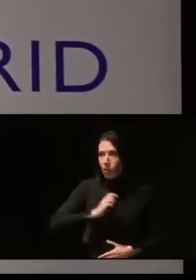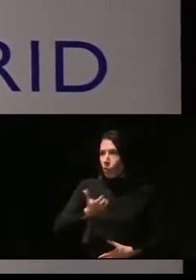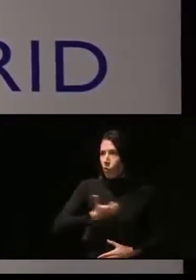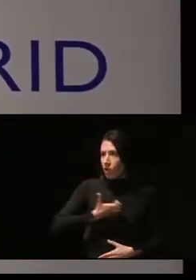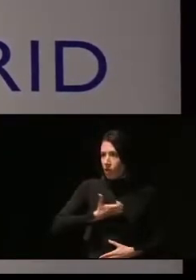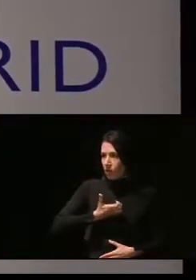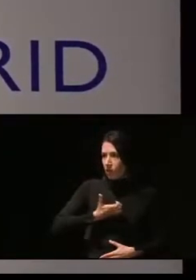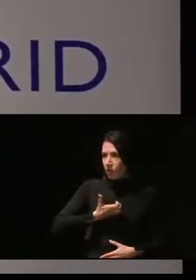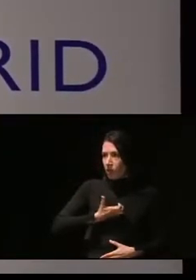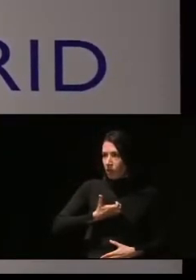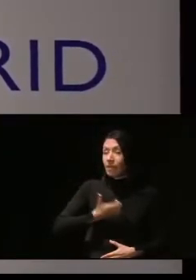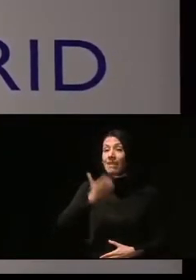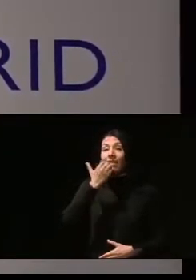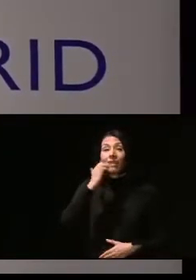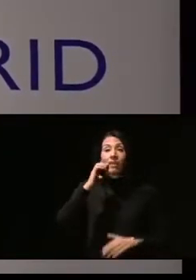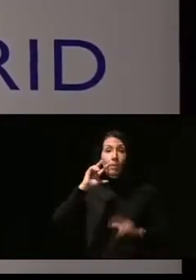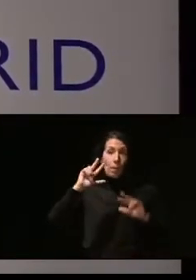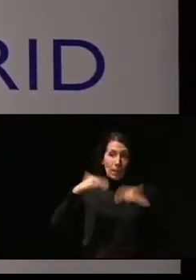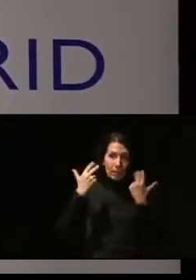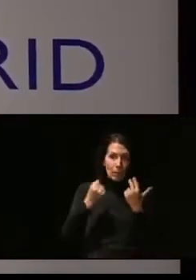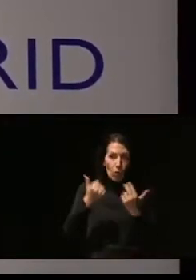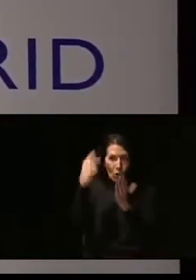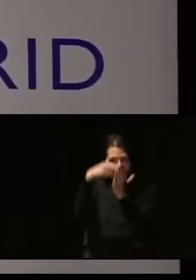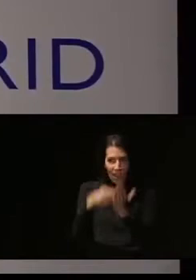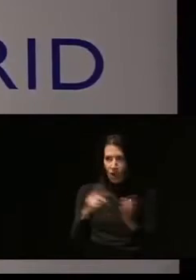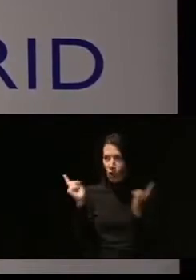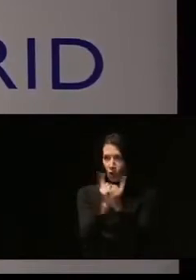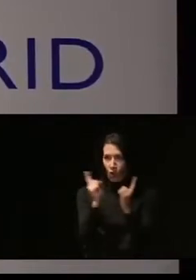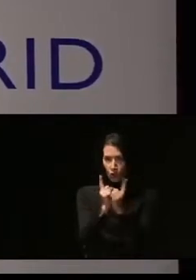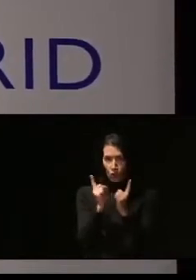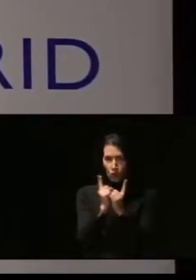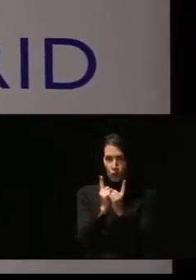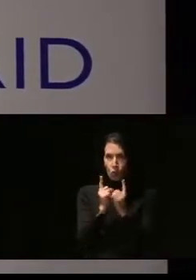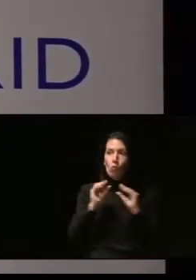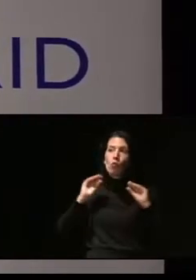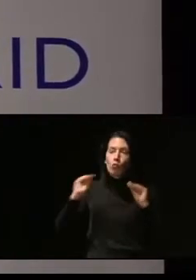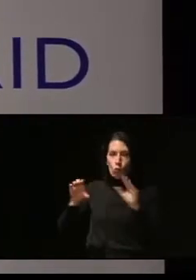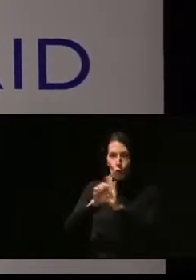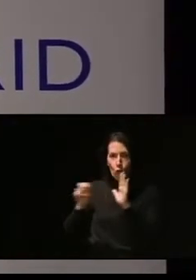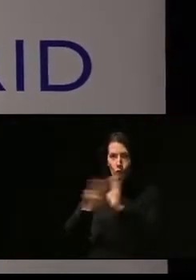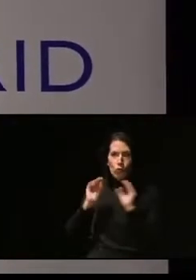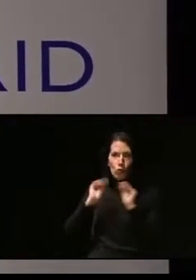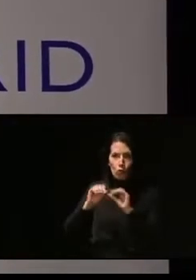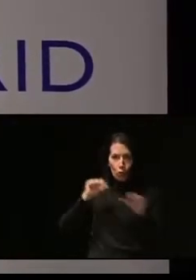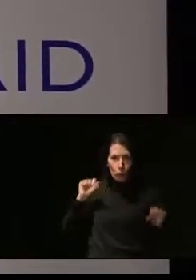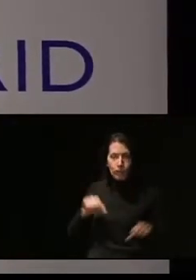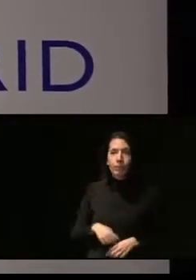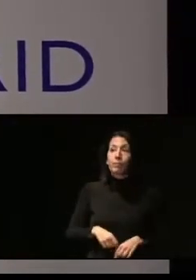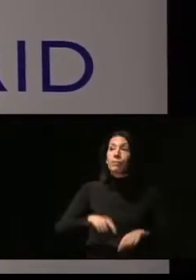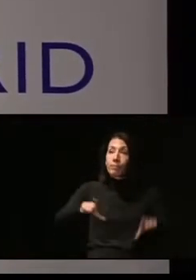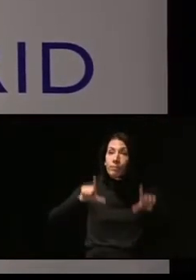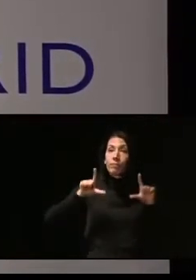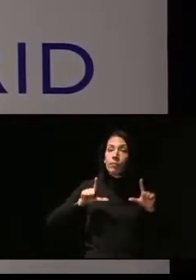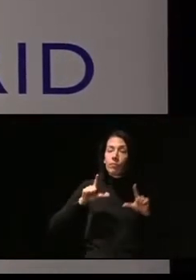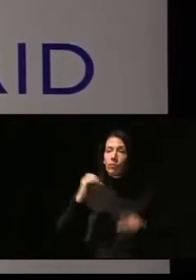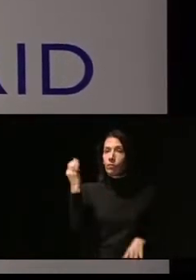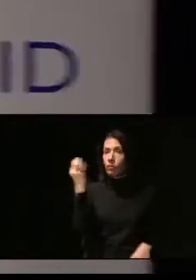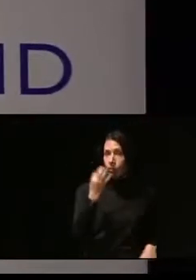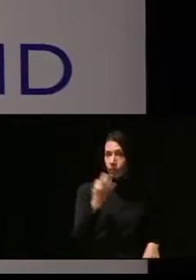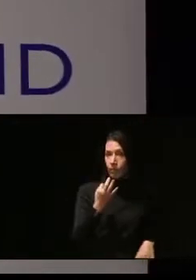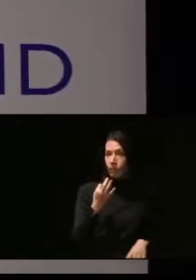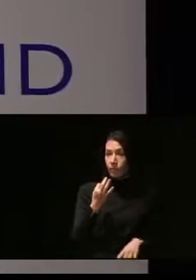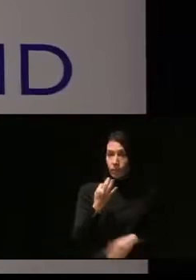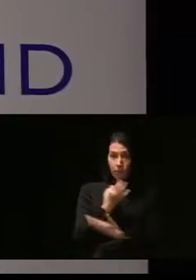Y si me permiten, les voy a leer un brevísimo currículum. Es licenciada en